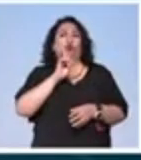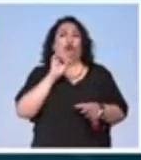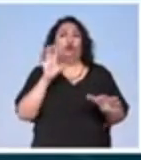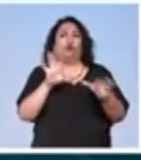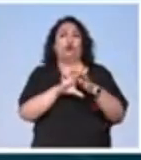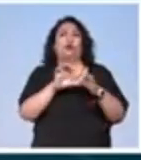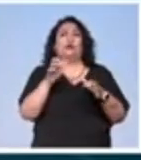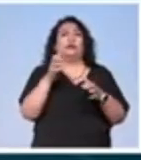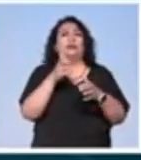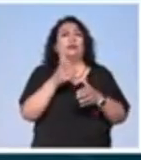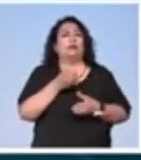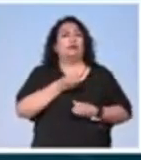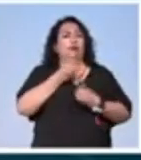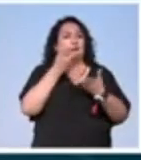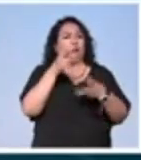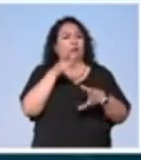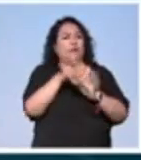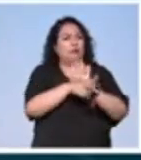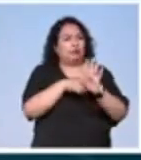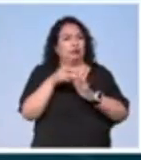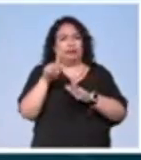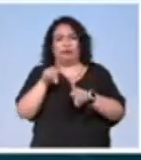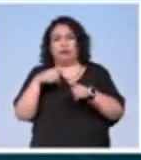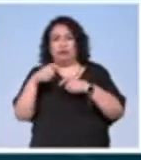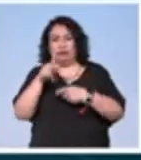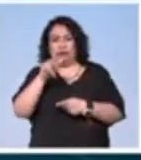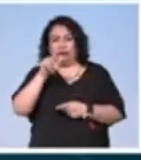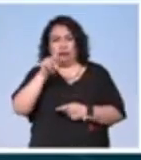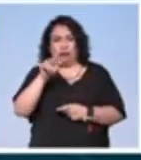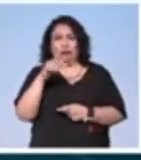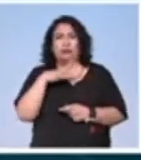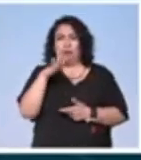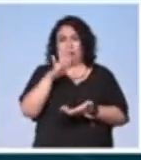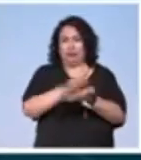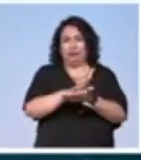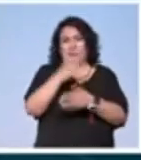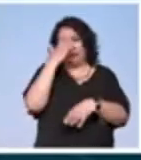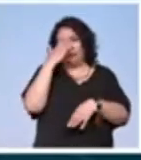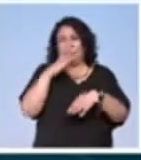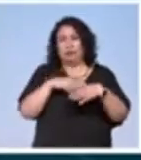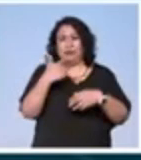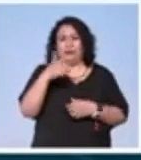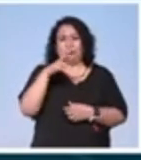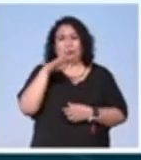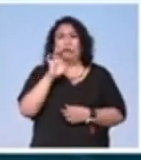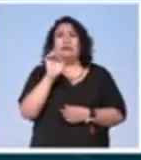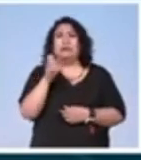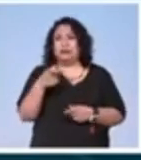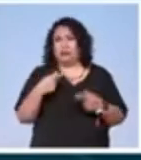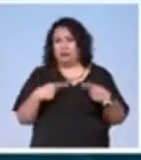entre lenguajes audiovisuales y plásticos. La huella que deja Grace era una persona